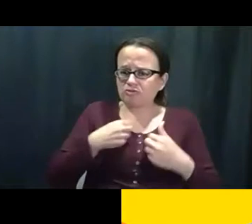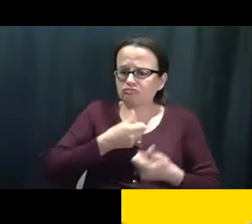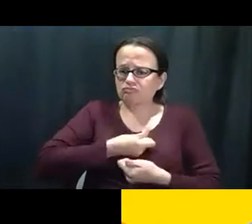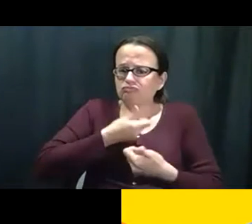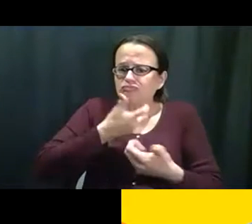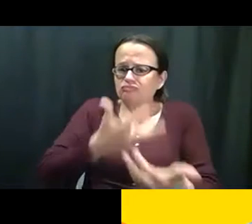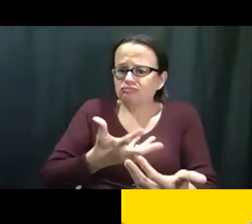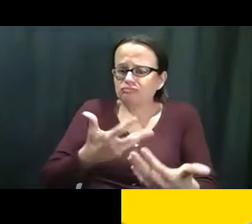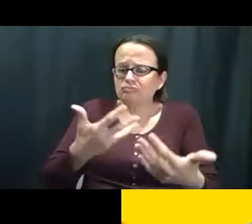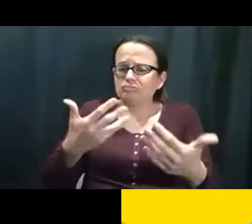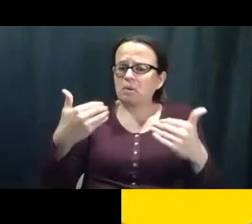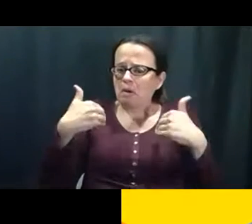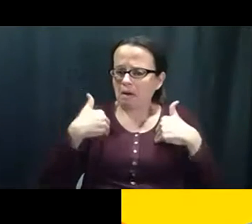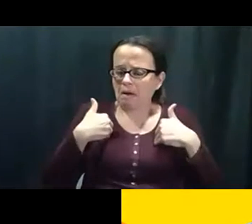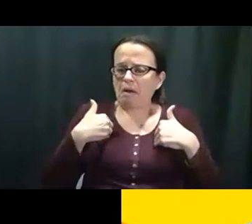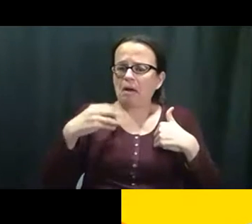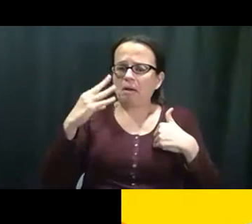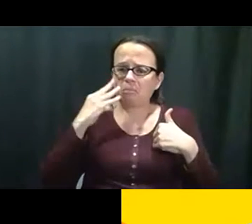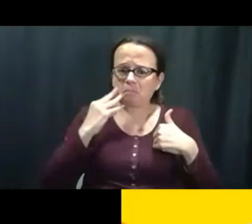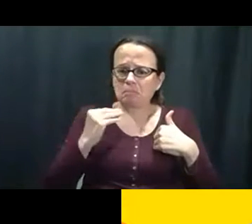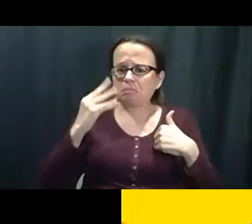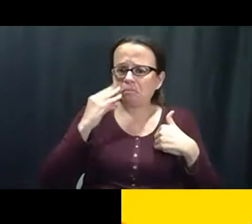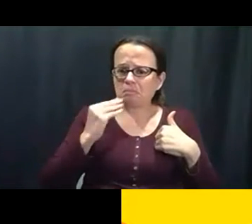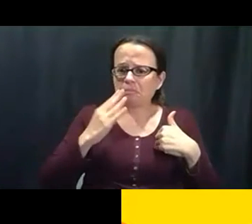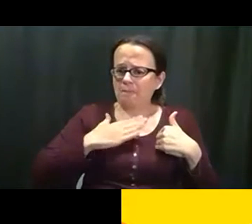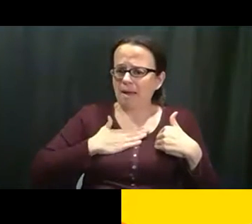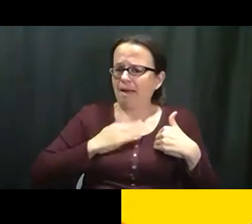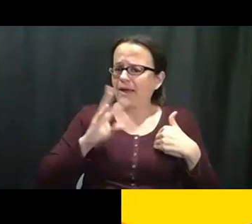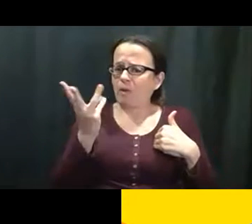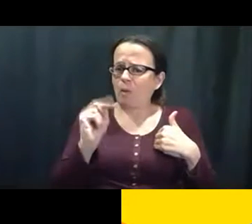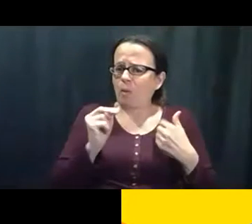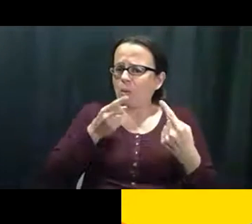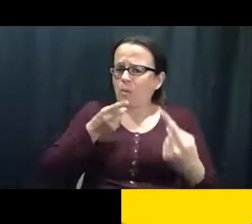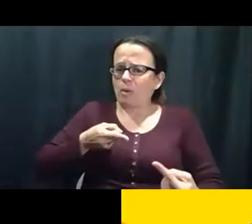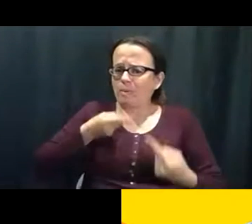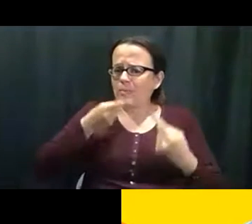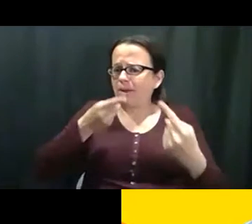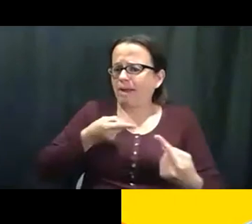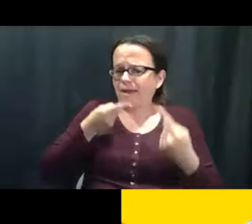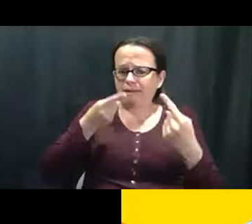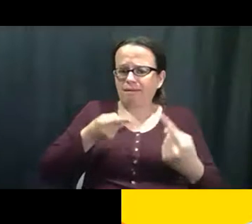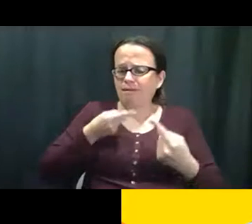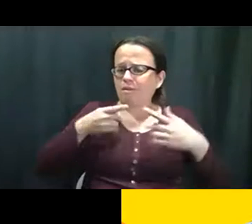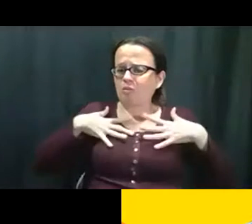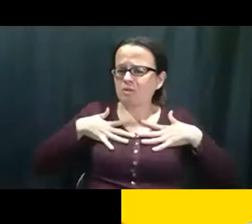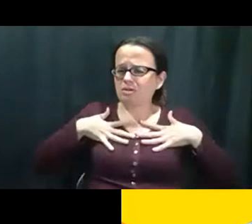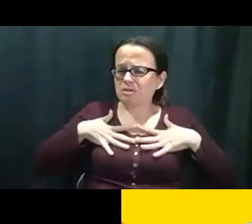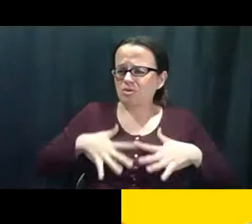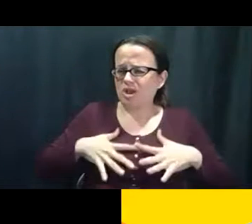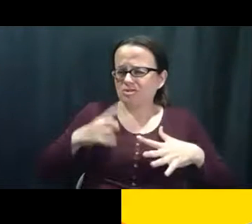Y buscar ayuda y hablar con esa persona sobre ello. Yo tuve mi propia batalla con, con